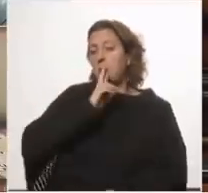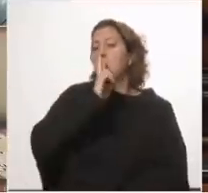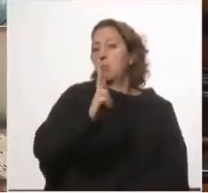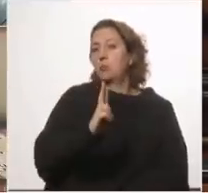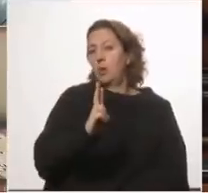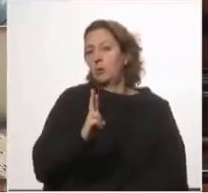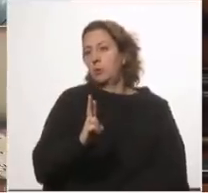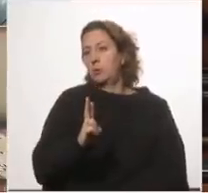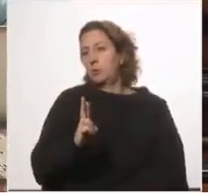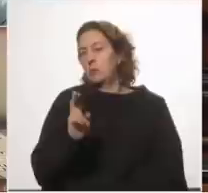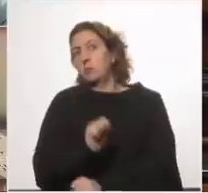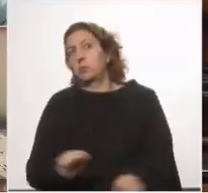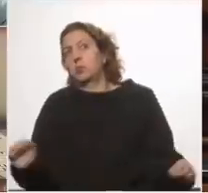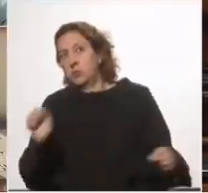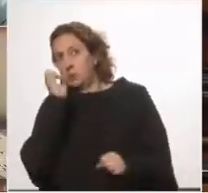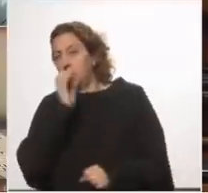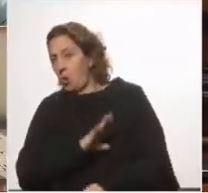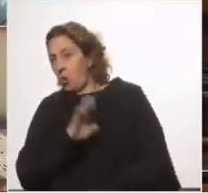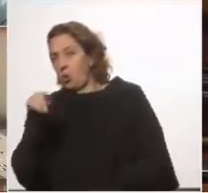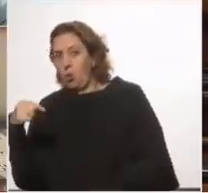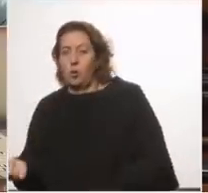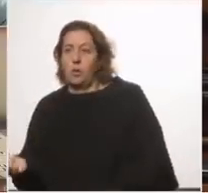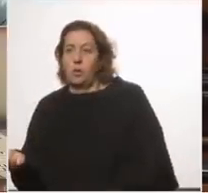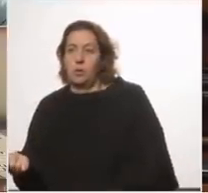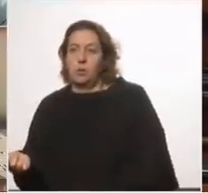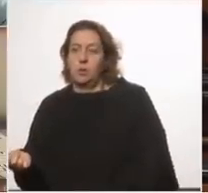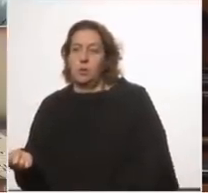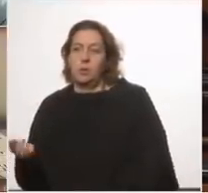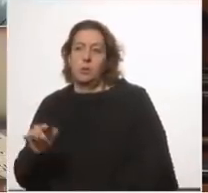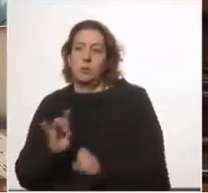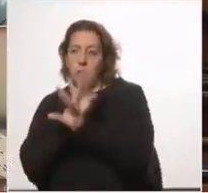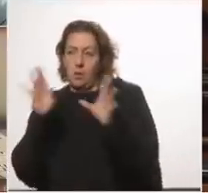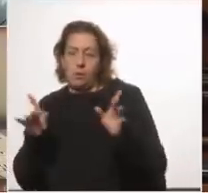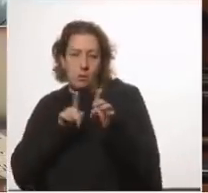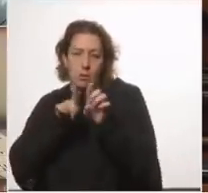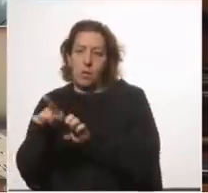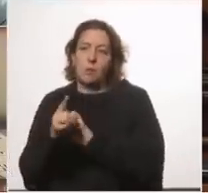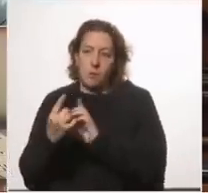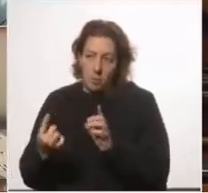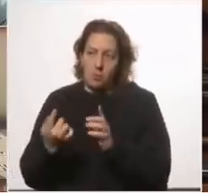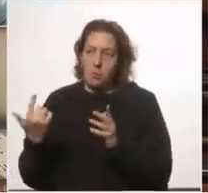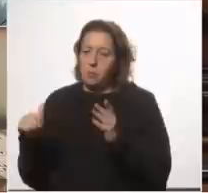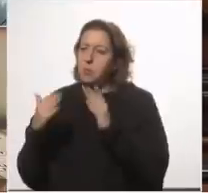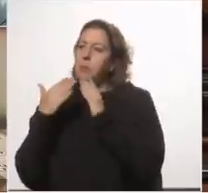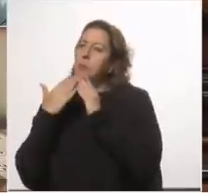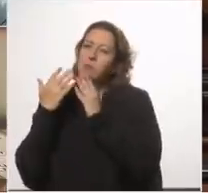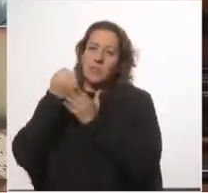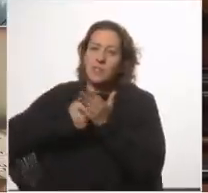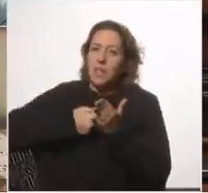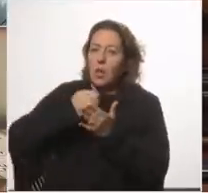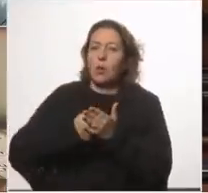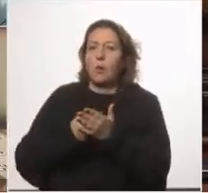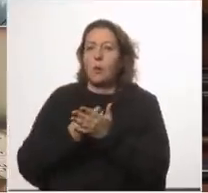mayor posibilidad que otra y algunas otras queda claro que son directas para uno pero he tratado digamos